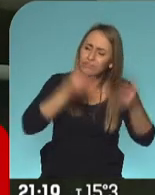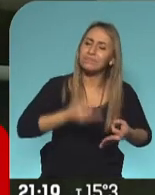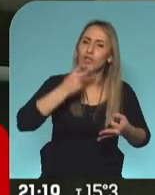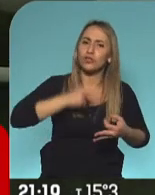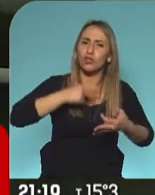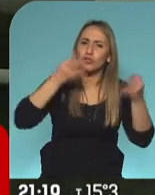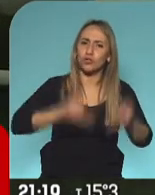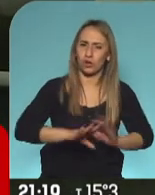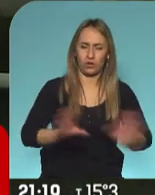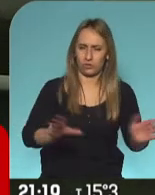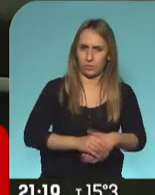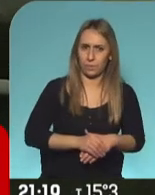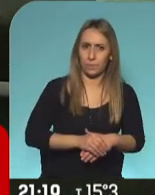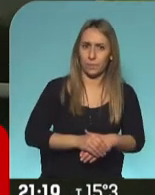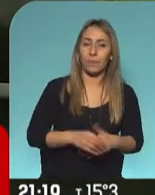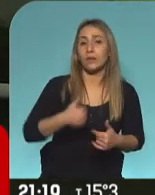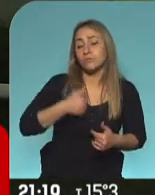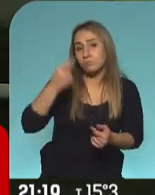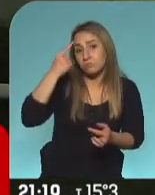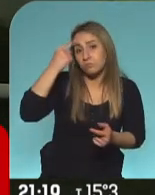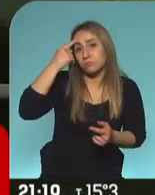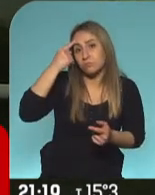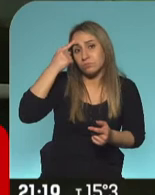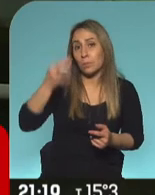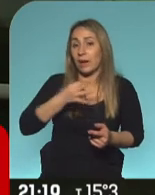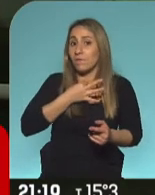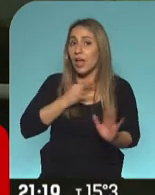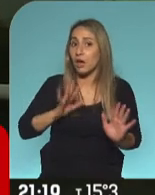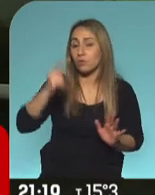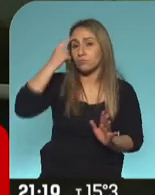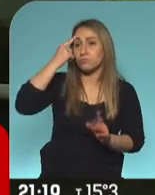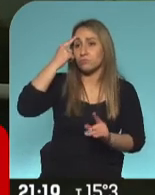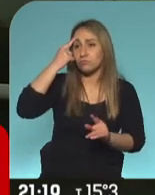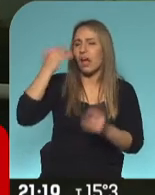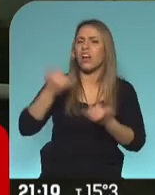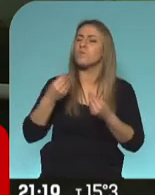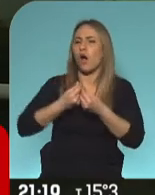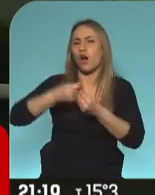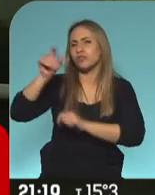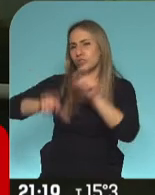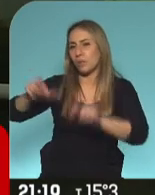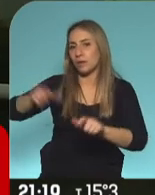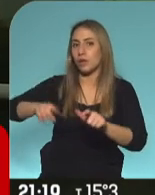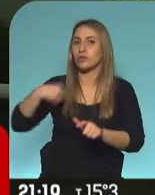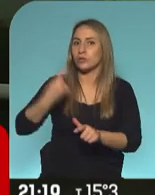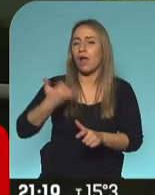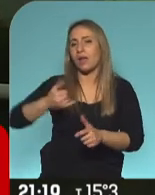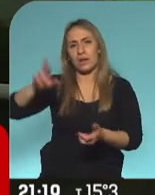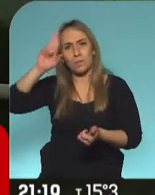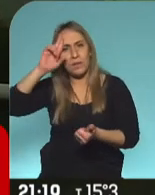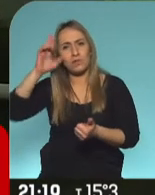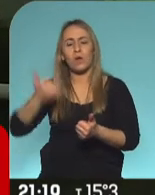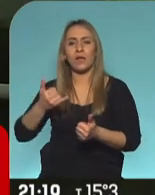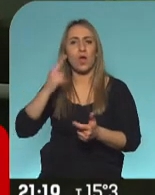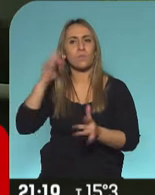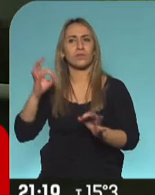entonces, bueno, prefiero pensar, que nosotros tenemos mucha gente, tenemos otra alternativa, otro respeto, otra posición,